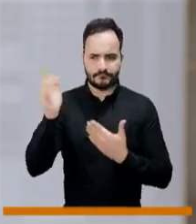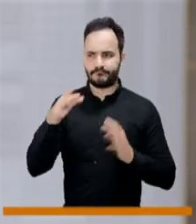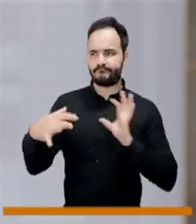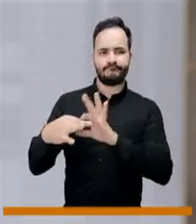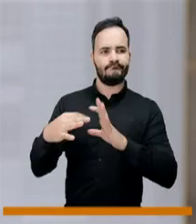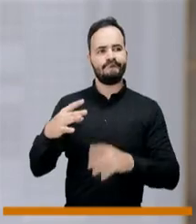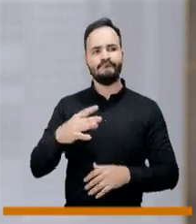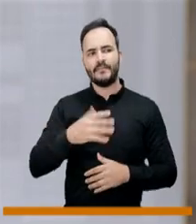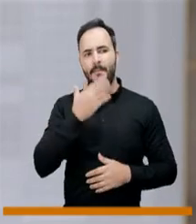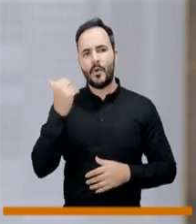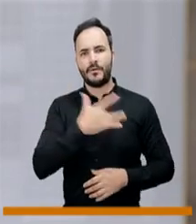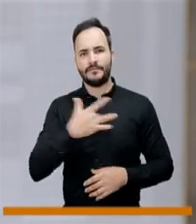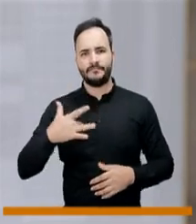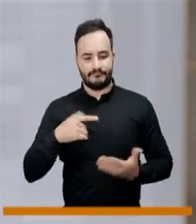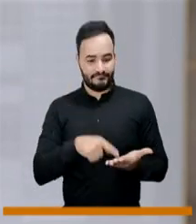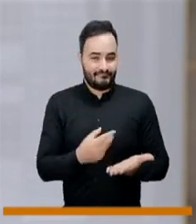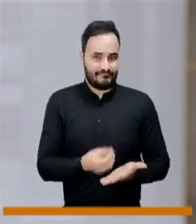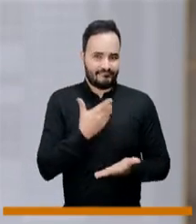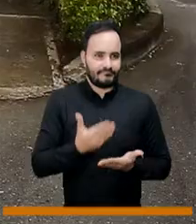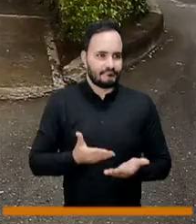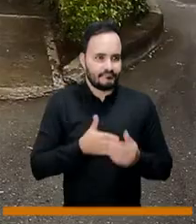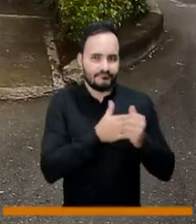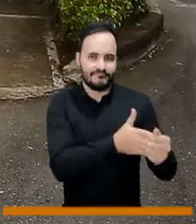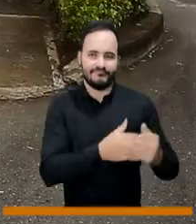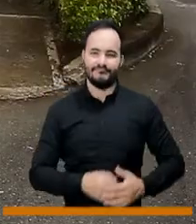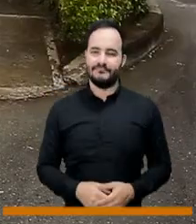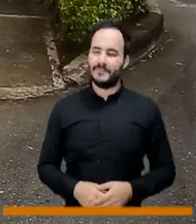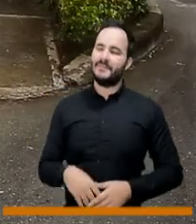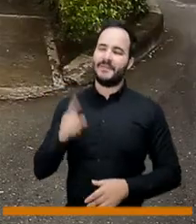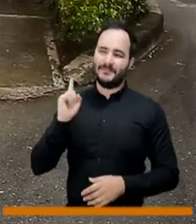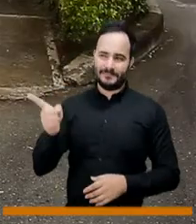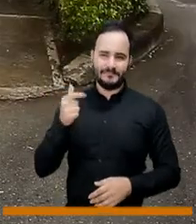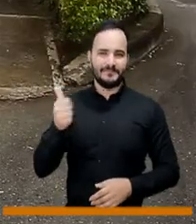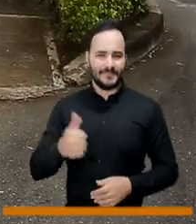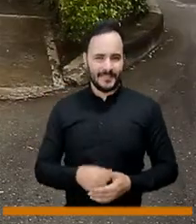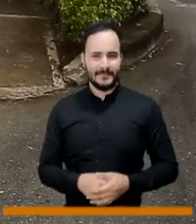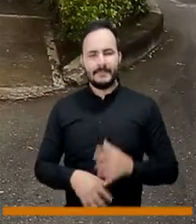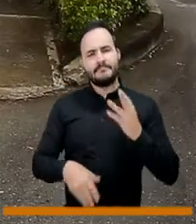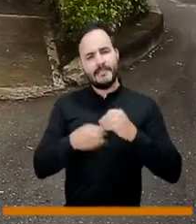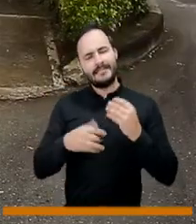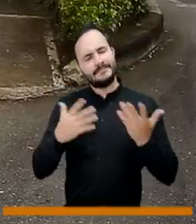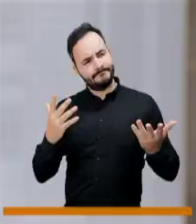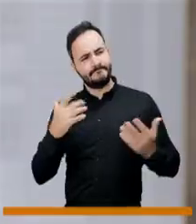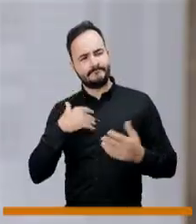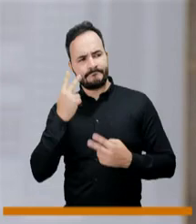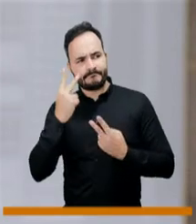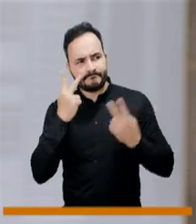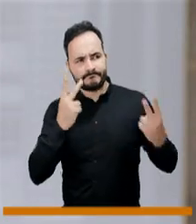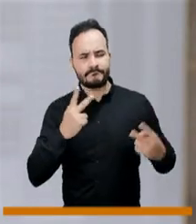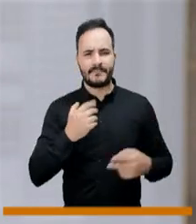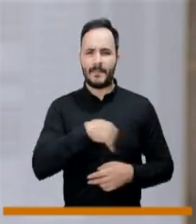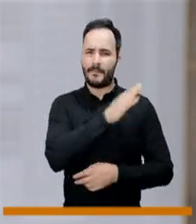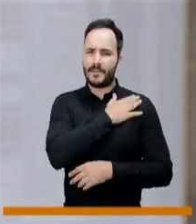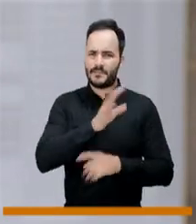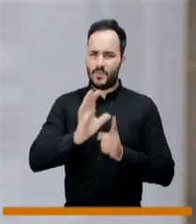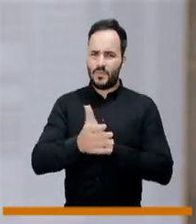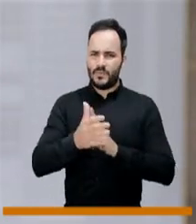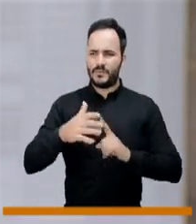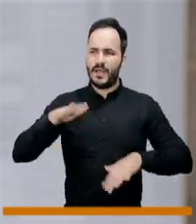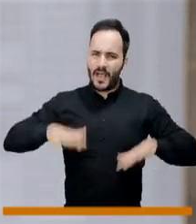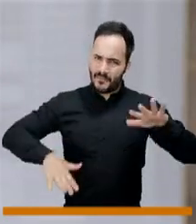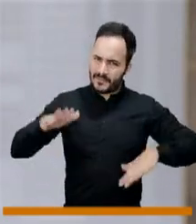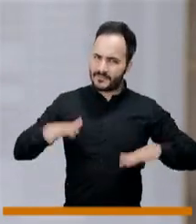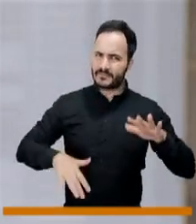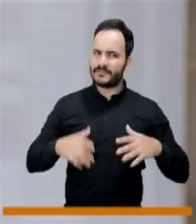pero también usted nos decía, doctor Juan David, que la cultura paisa marca la tipología de las